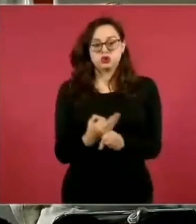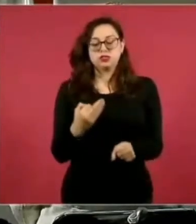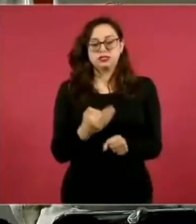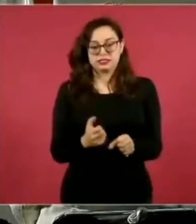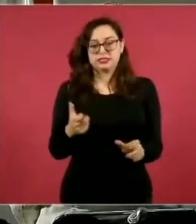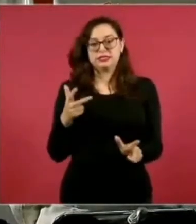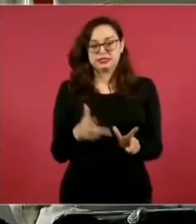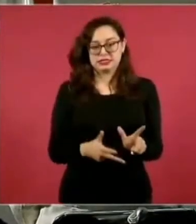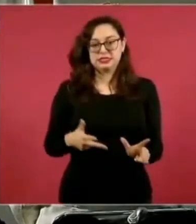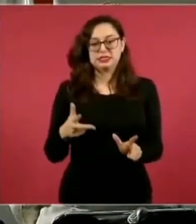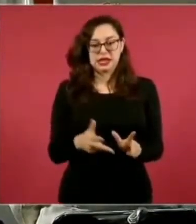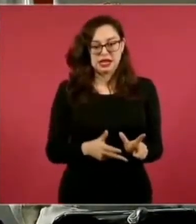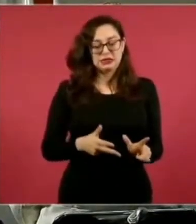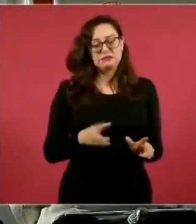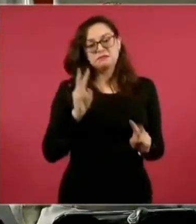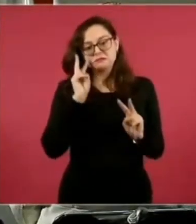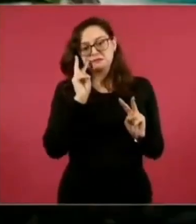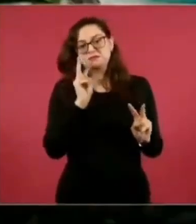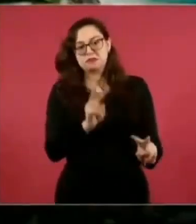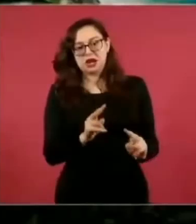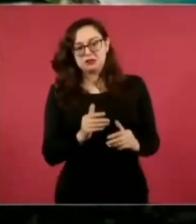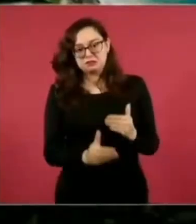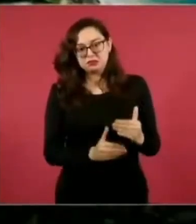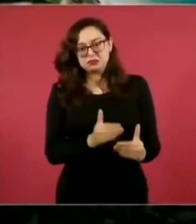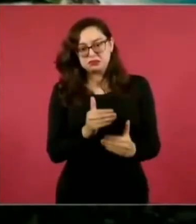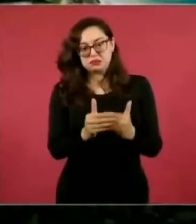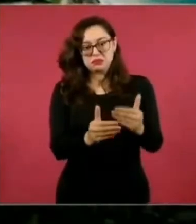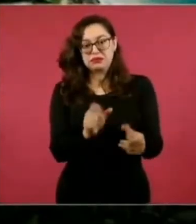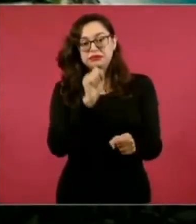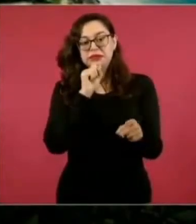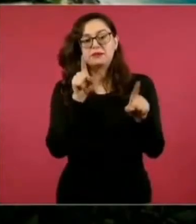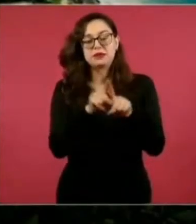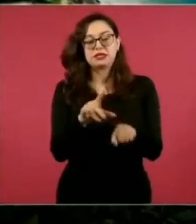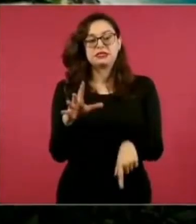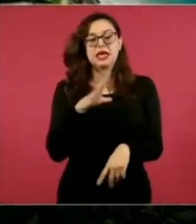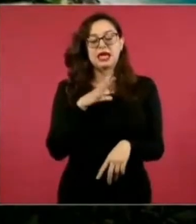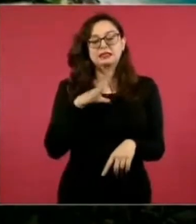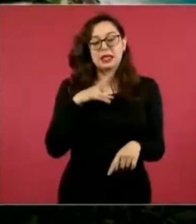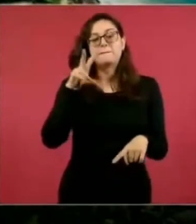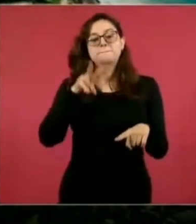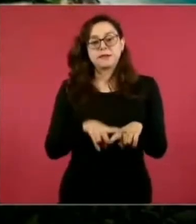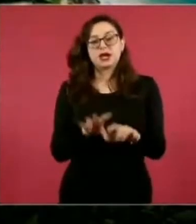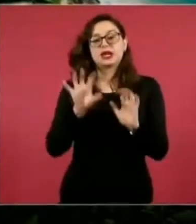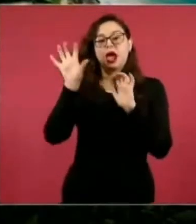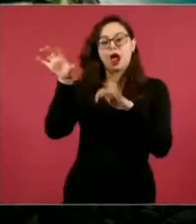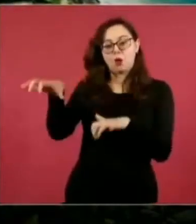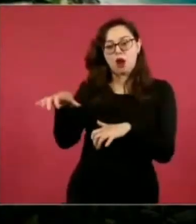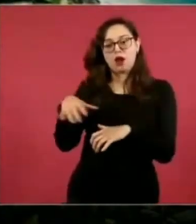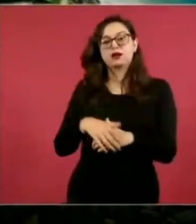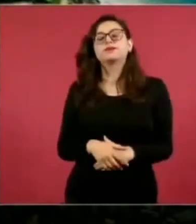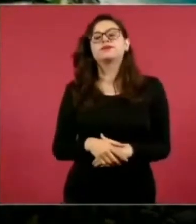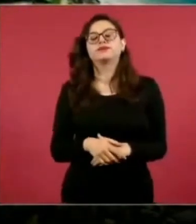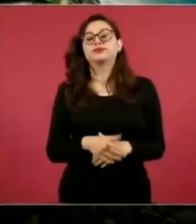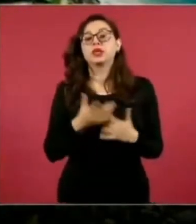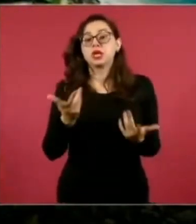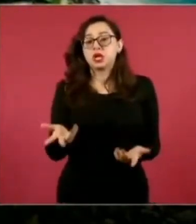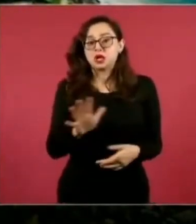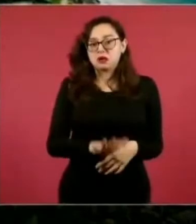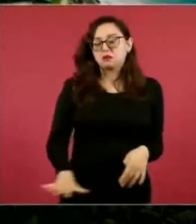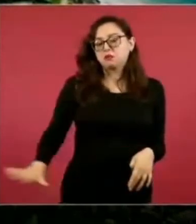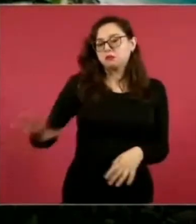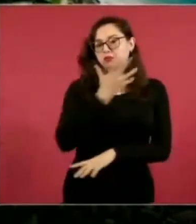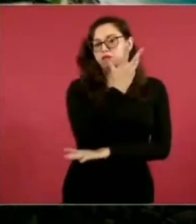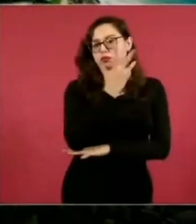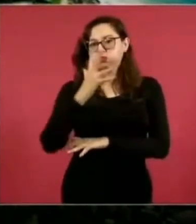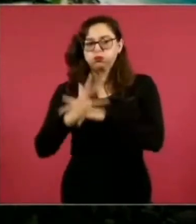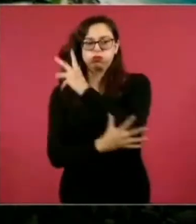que genera su paz avanzando unos kilómetros. No podemos olvidar el Parque El Jaguar en Tulum, un área de protección de flora y famna, que